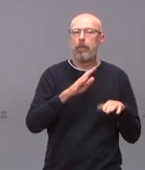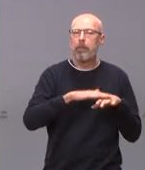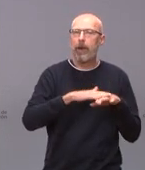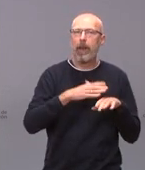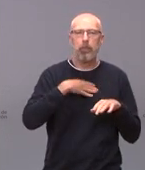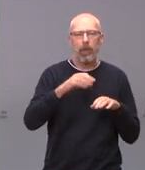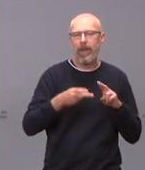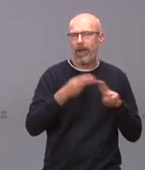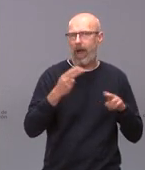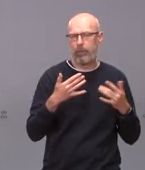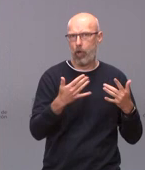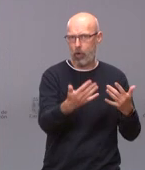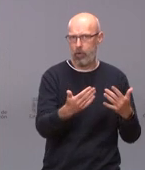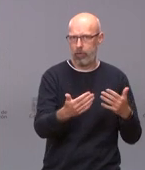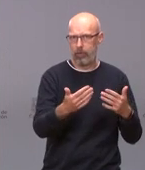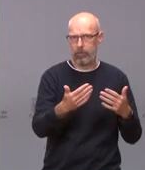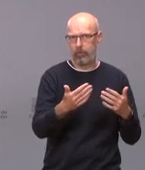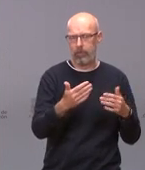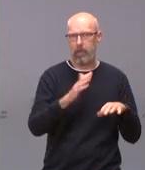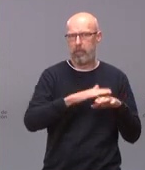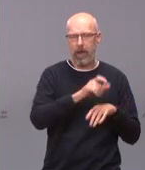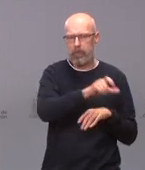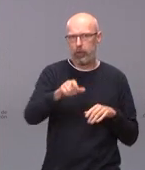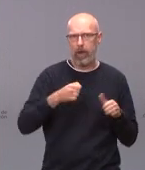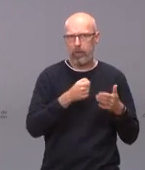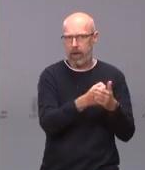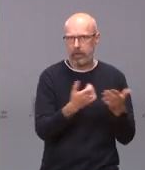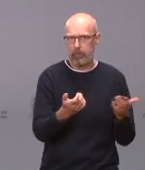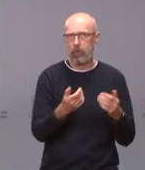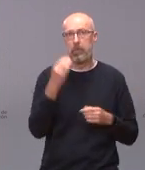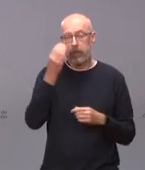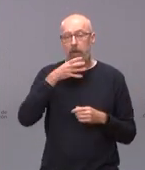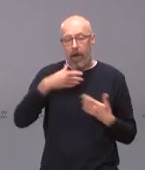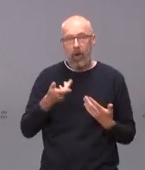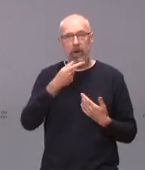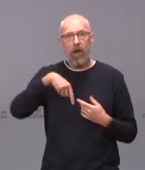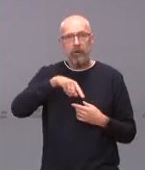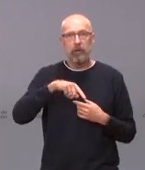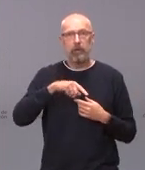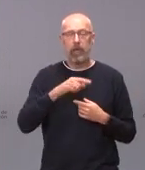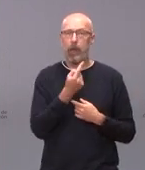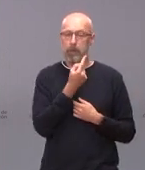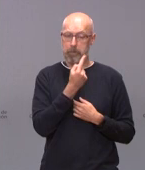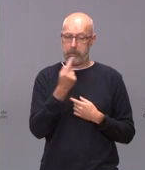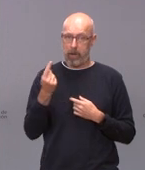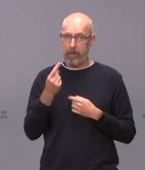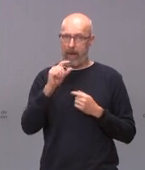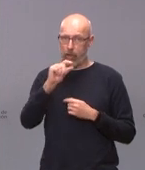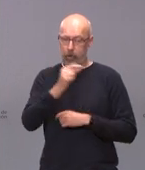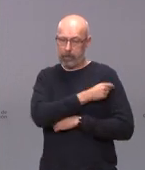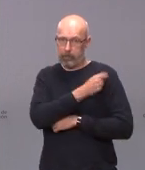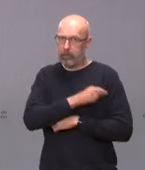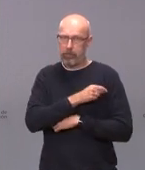número de tiempo posible. Creemos que en este momento la velocidad en inocular la primera dosis es esencial. Sabemos que